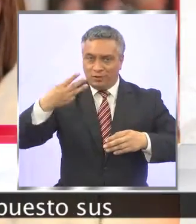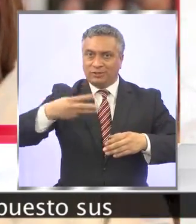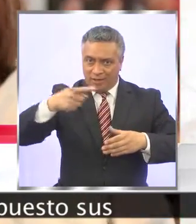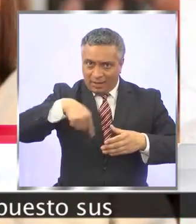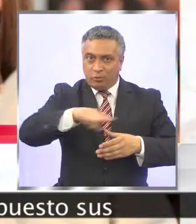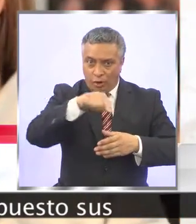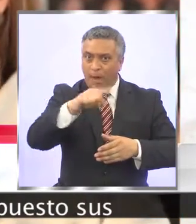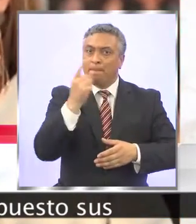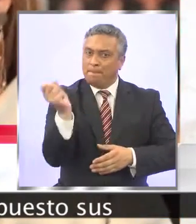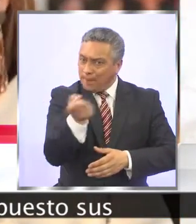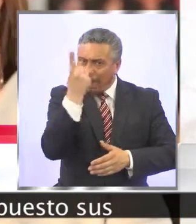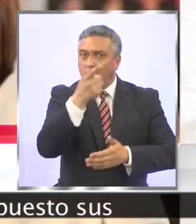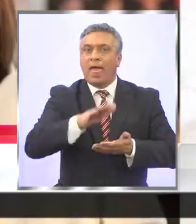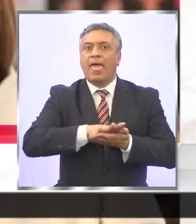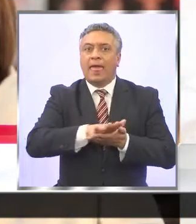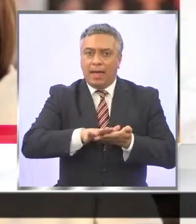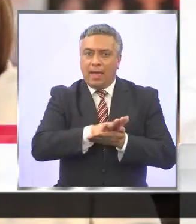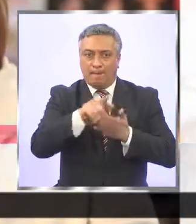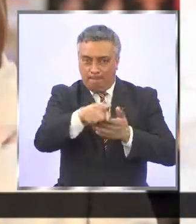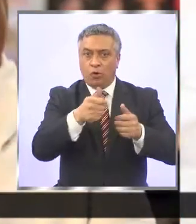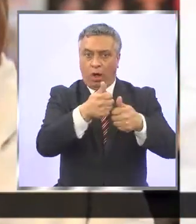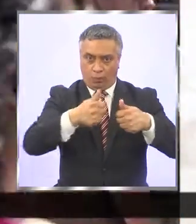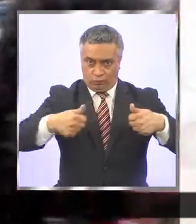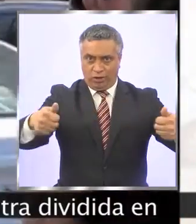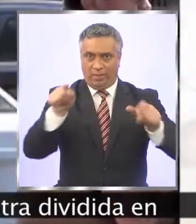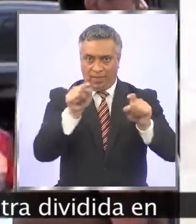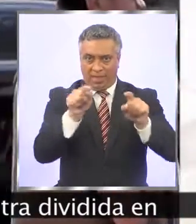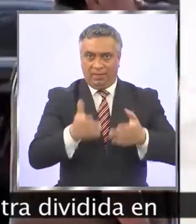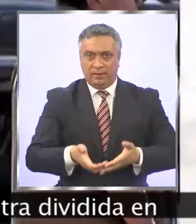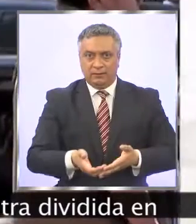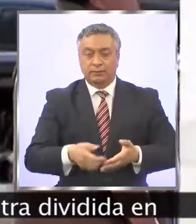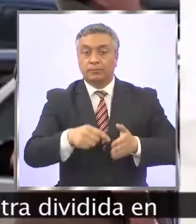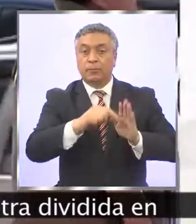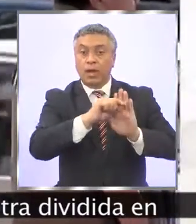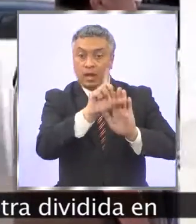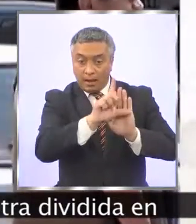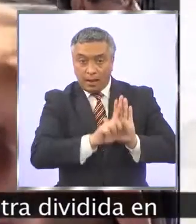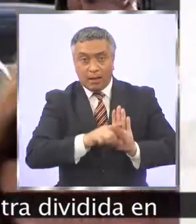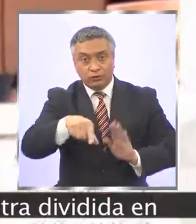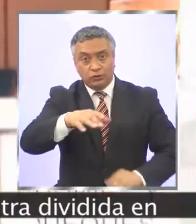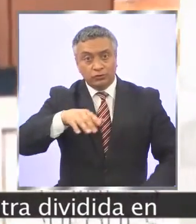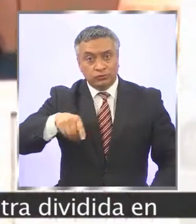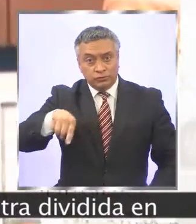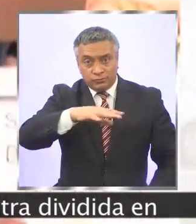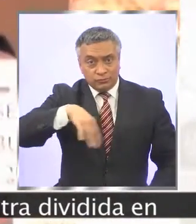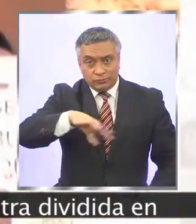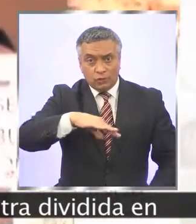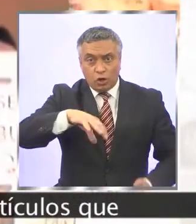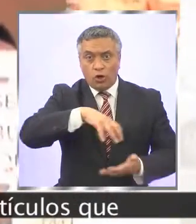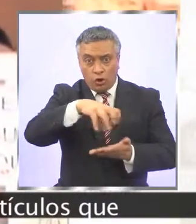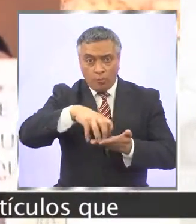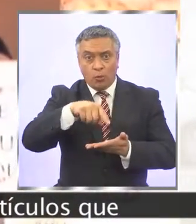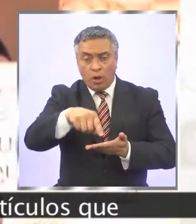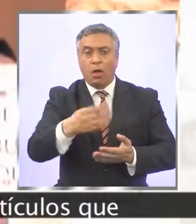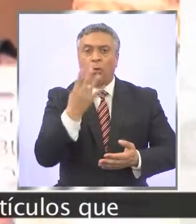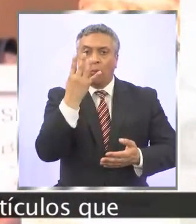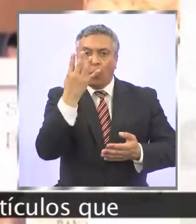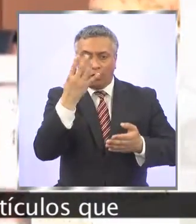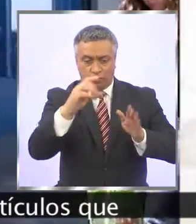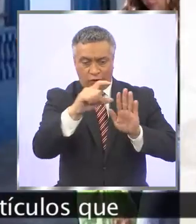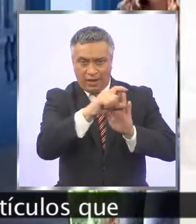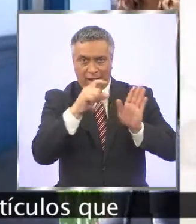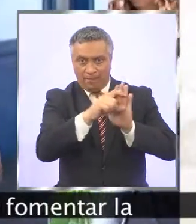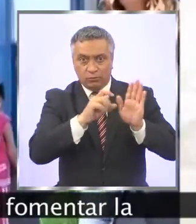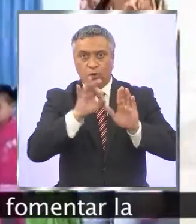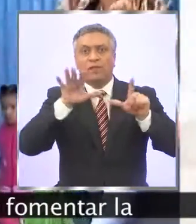primeros en dar el ejemplo son por supuesto sus autoridades. La legislación comunal se encuentra dividida en cuatro capítulos y 17